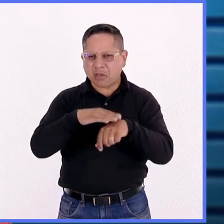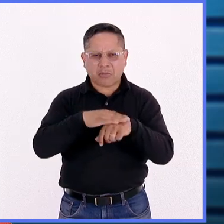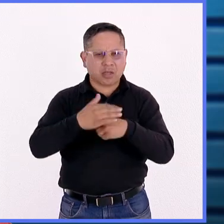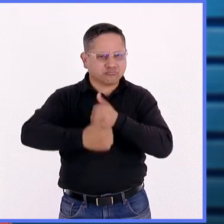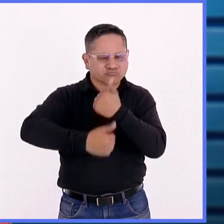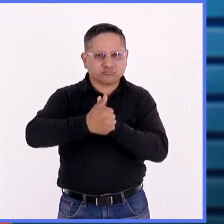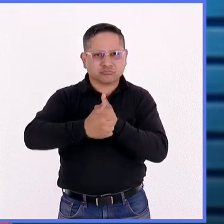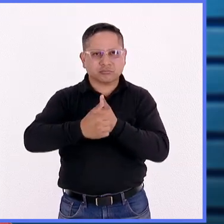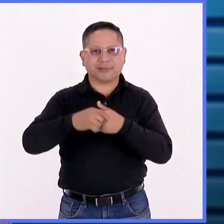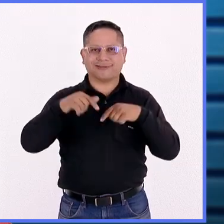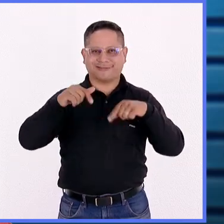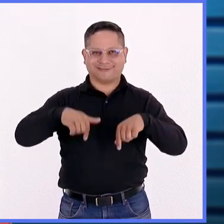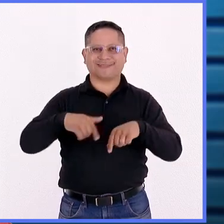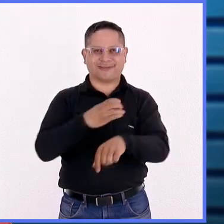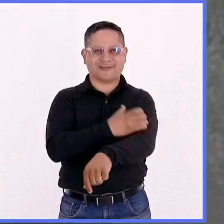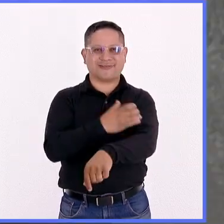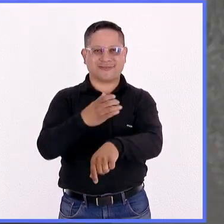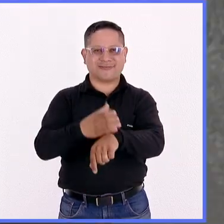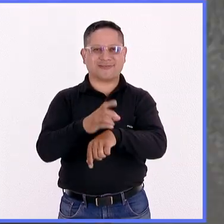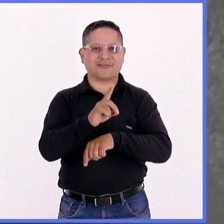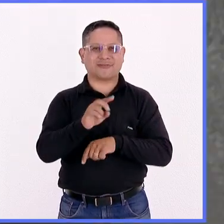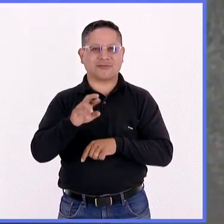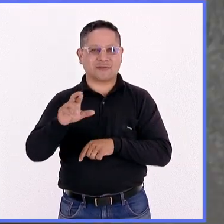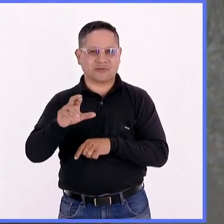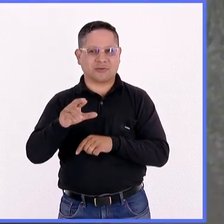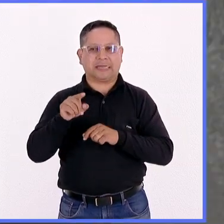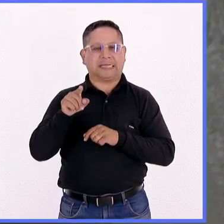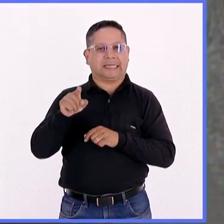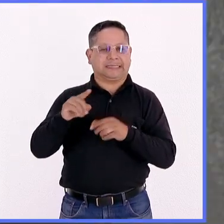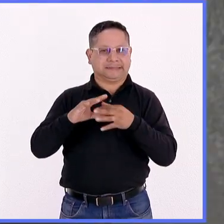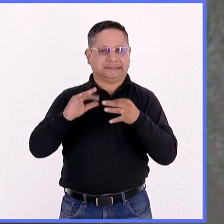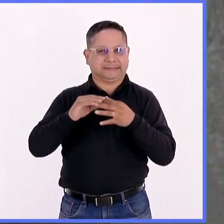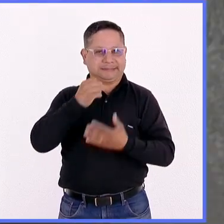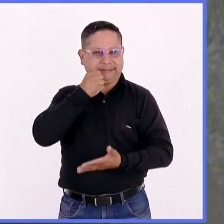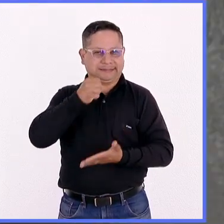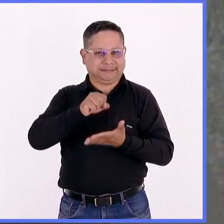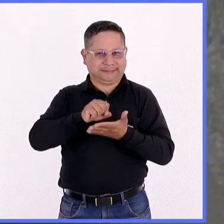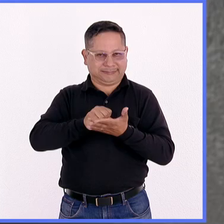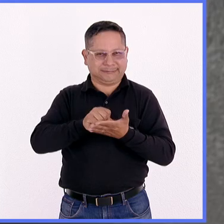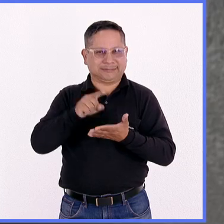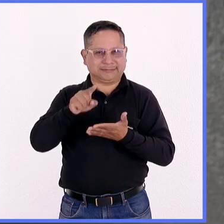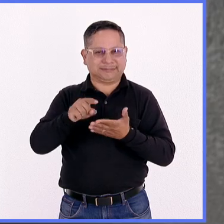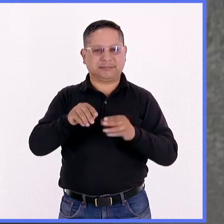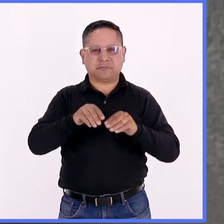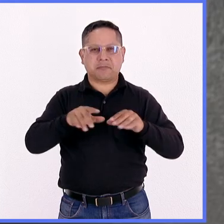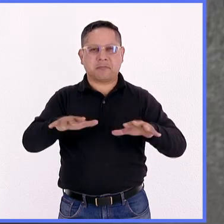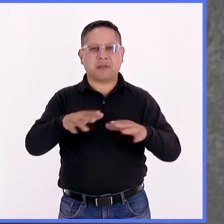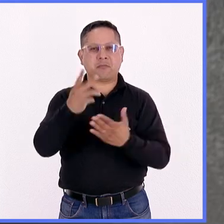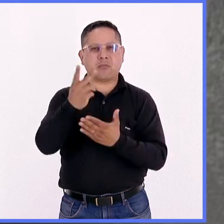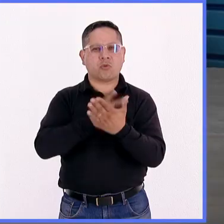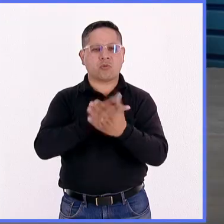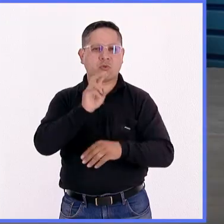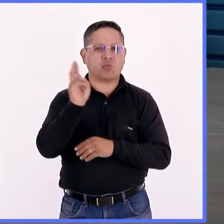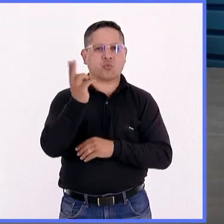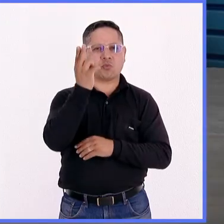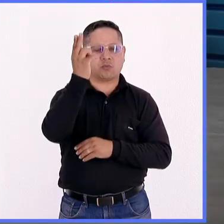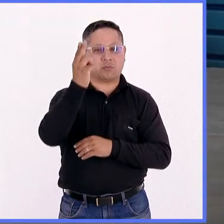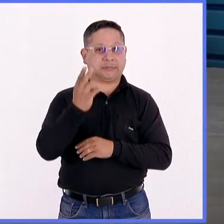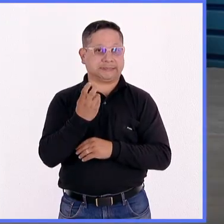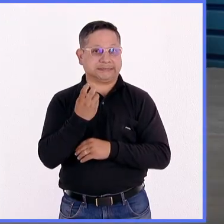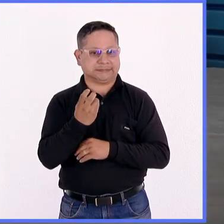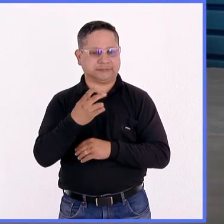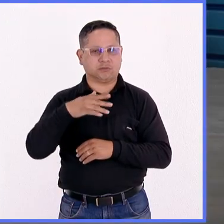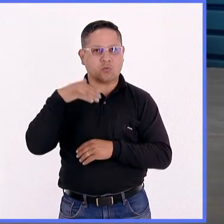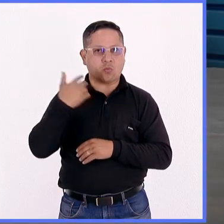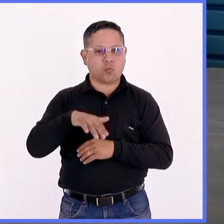nuestras instalaciones el doctor Alejandro Faraz Simón, quien es secretario de educación y divulgación del programa espacial universitario y también